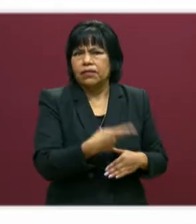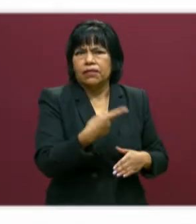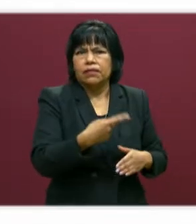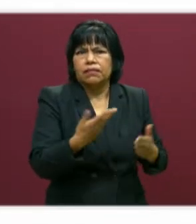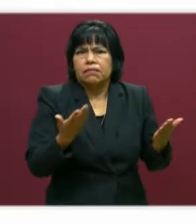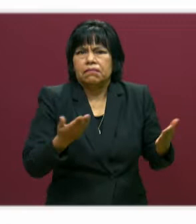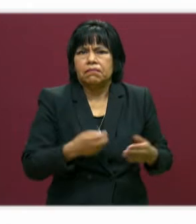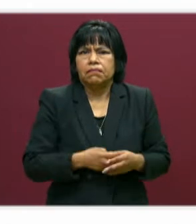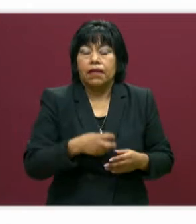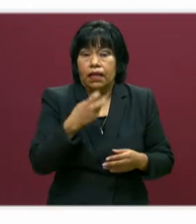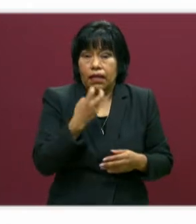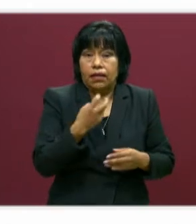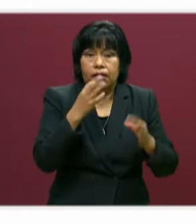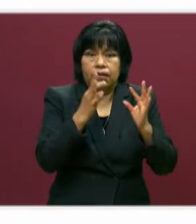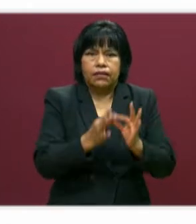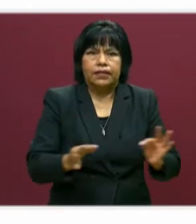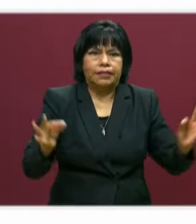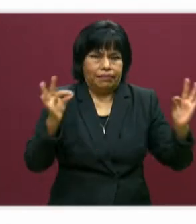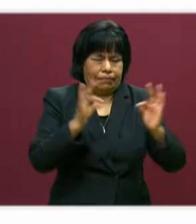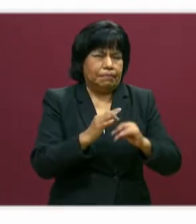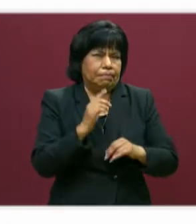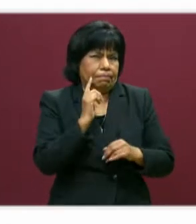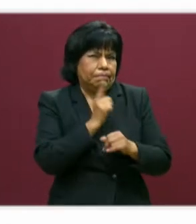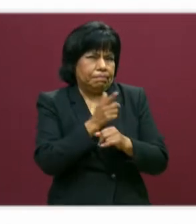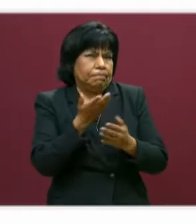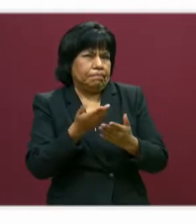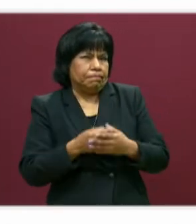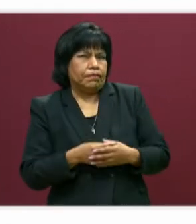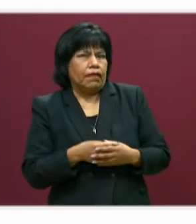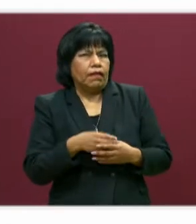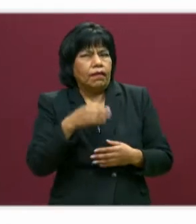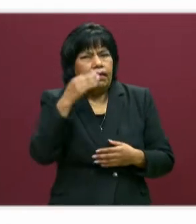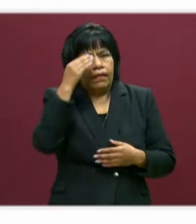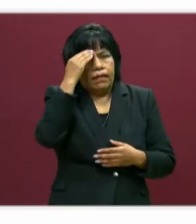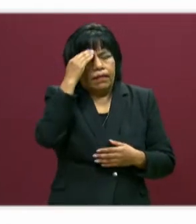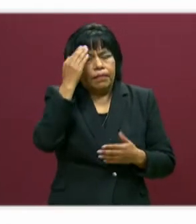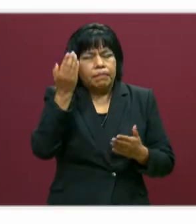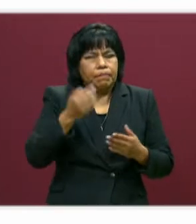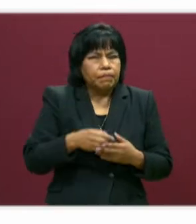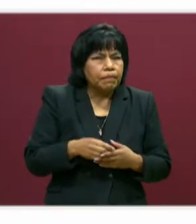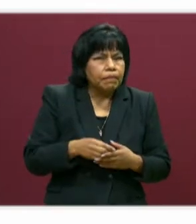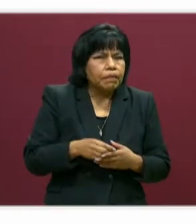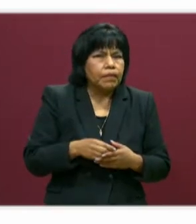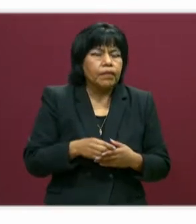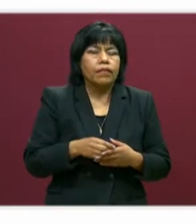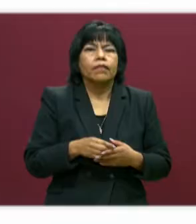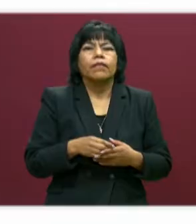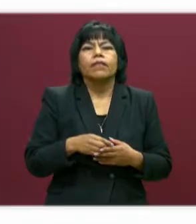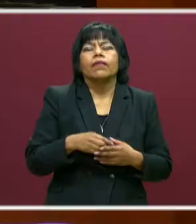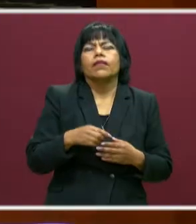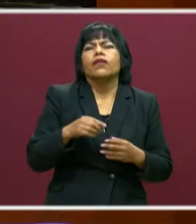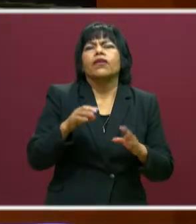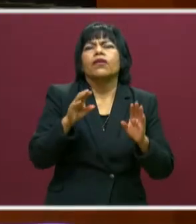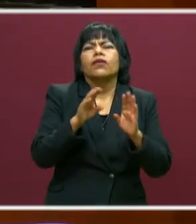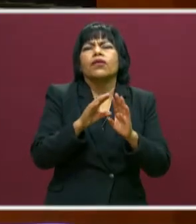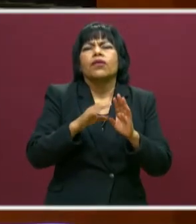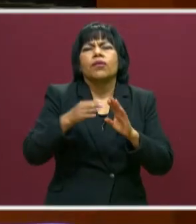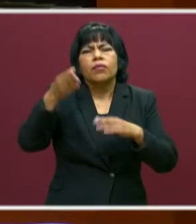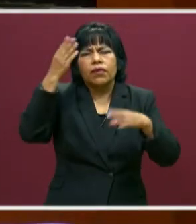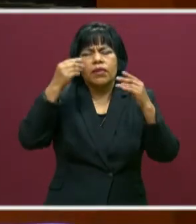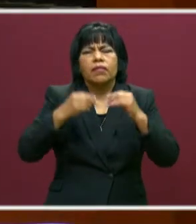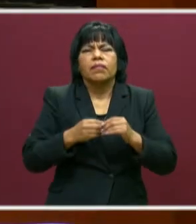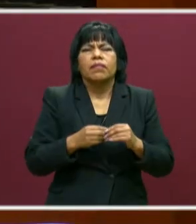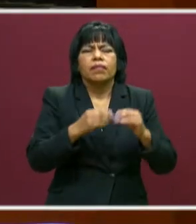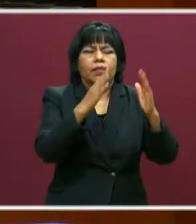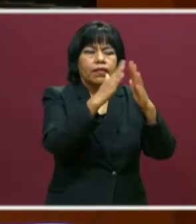Eso también es clave, fíjate. Hay una reflexión muy básica de cómo aprenden los alumnos en